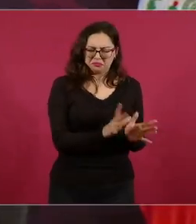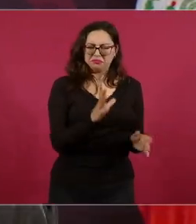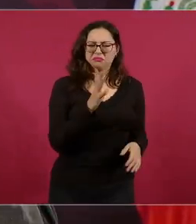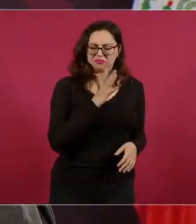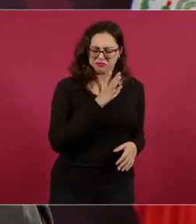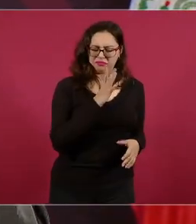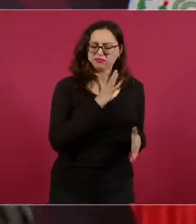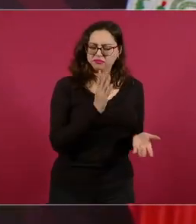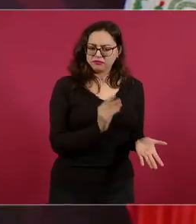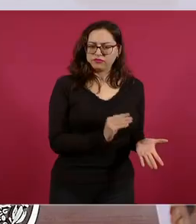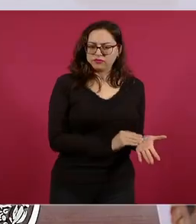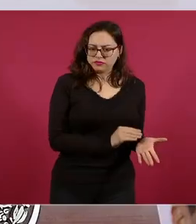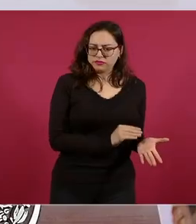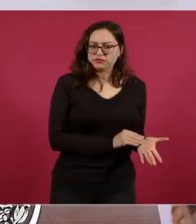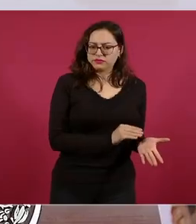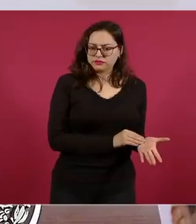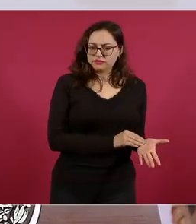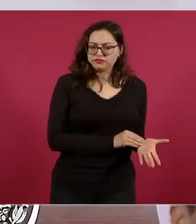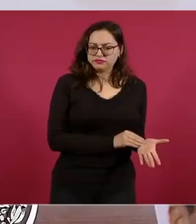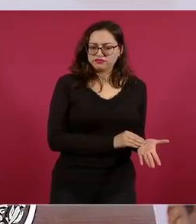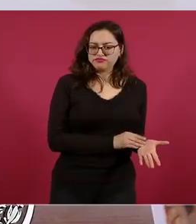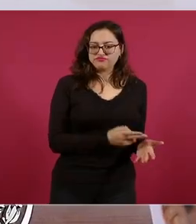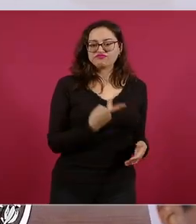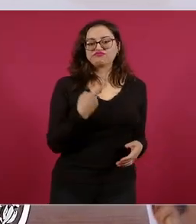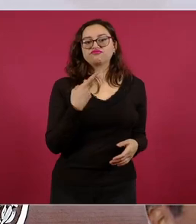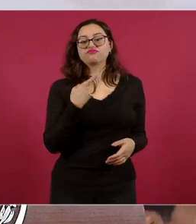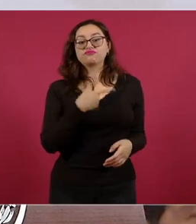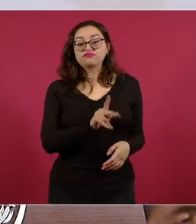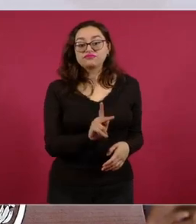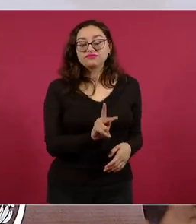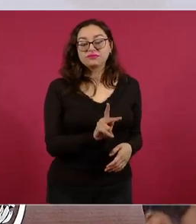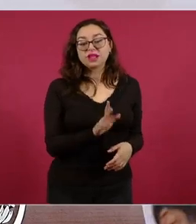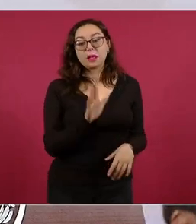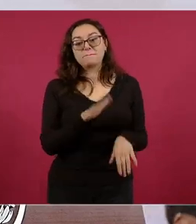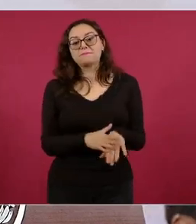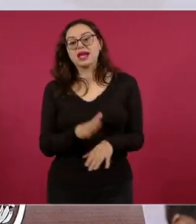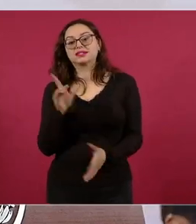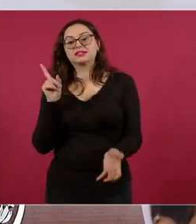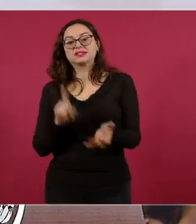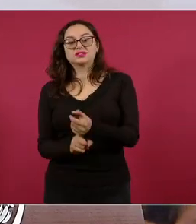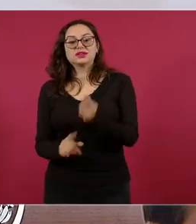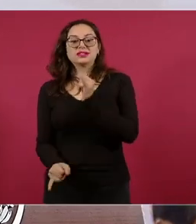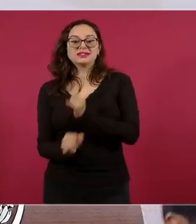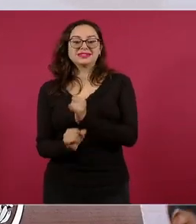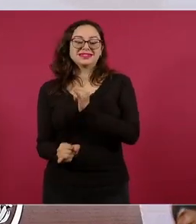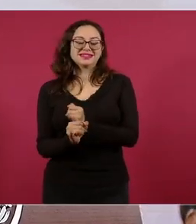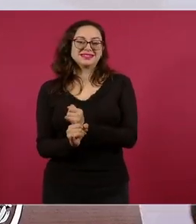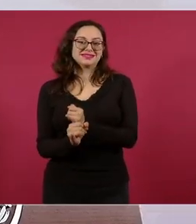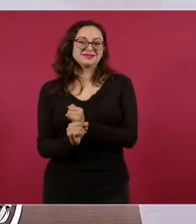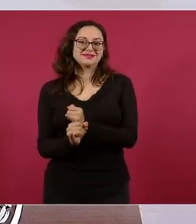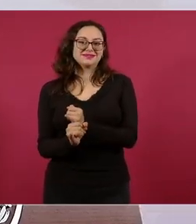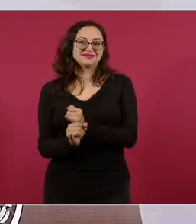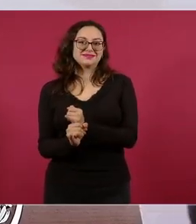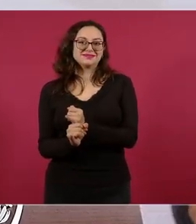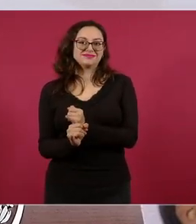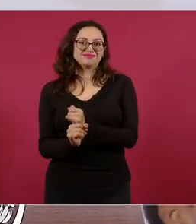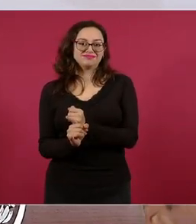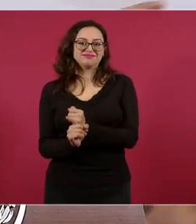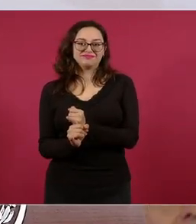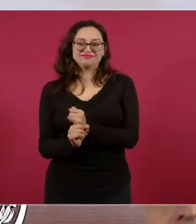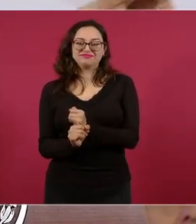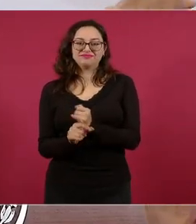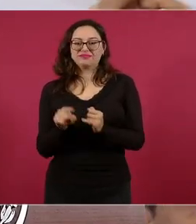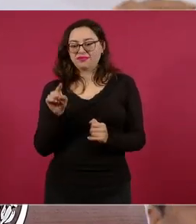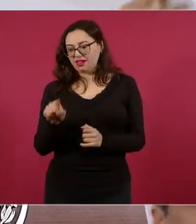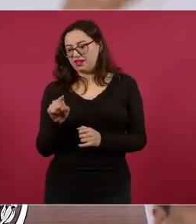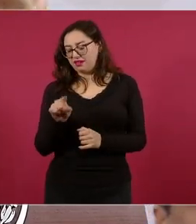pero es la página del periódico que está en redes sociales la